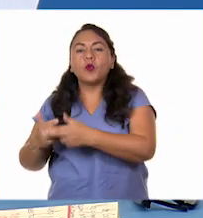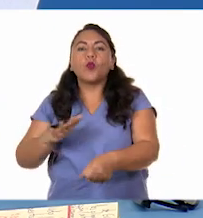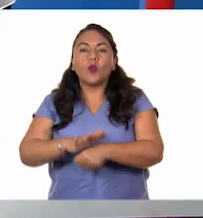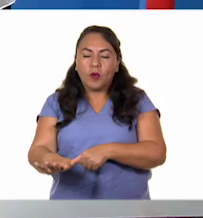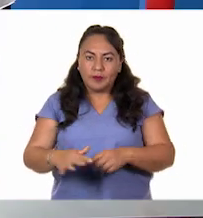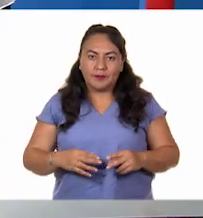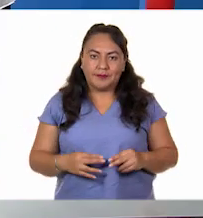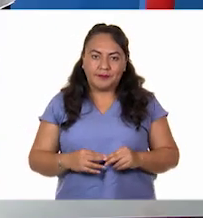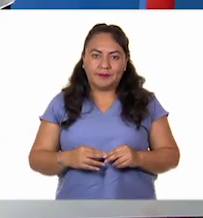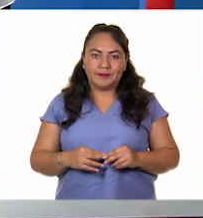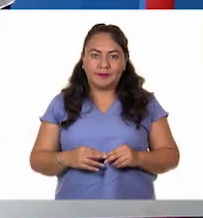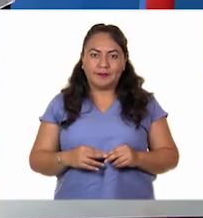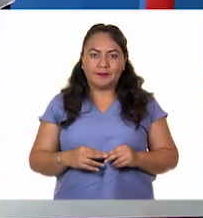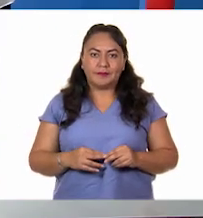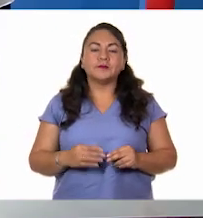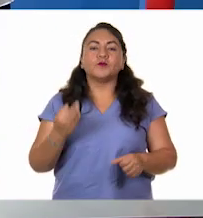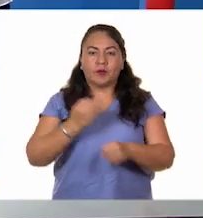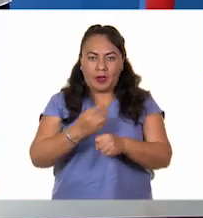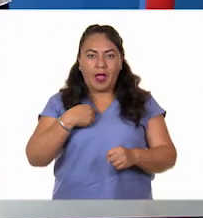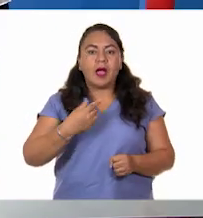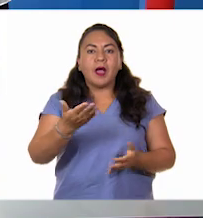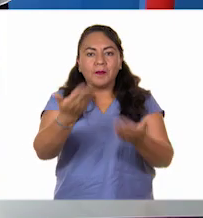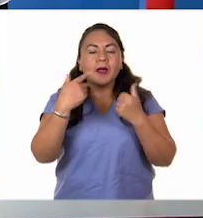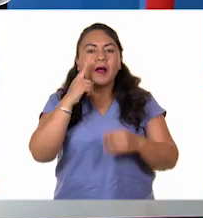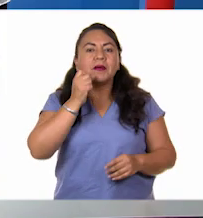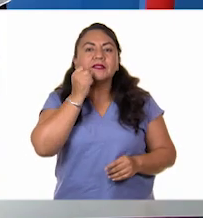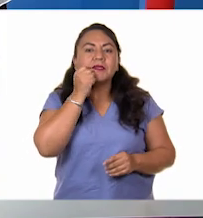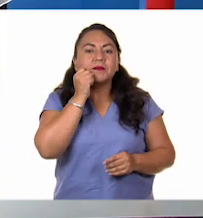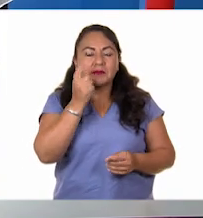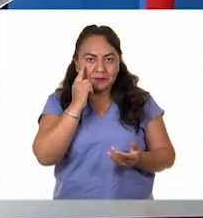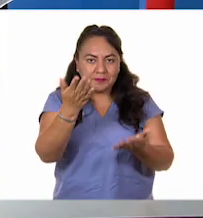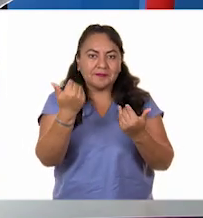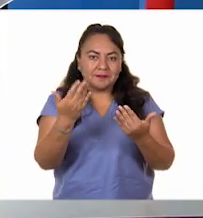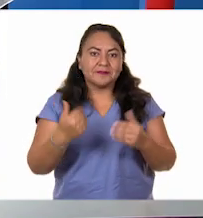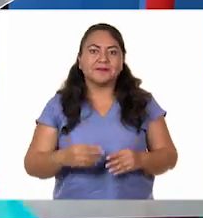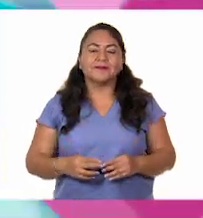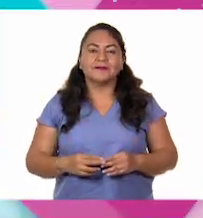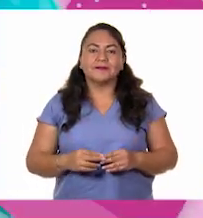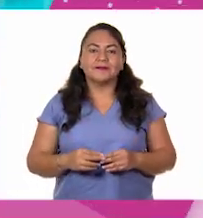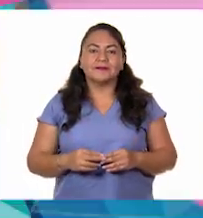uno? A ver, vamos a escuchar a Salvador en casa. Venga, Salvador.